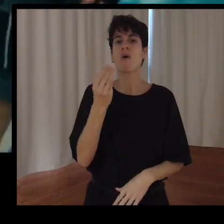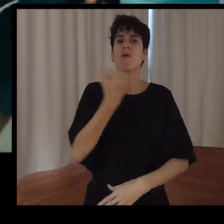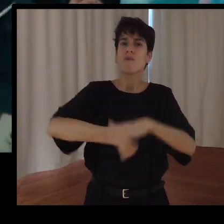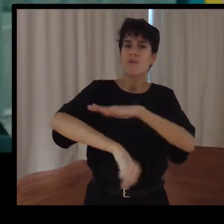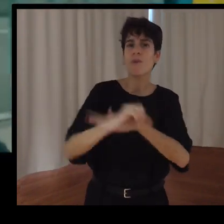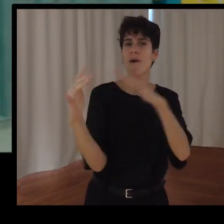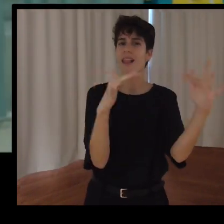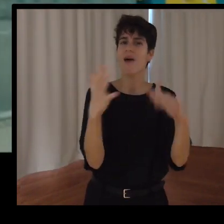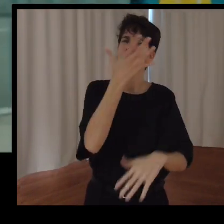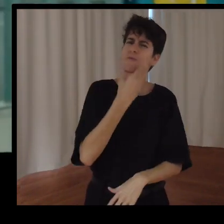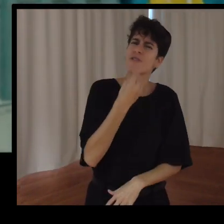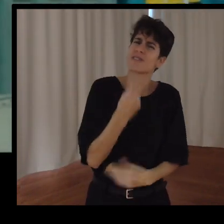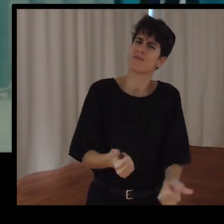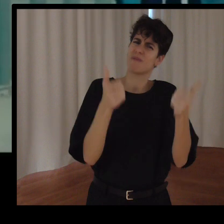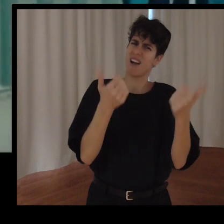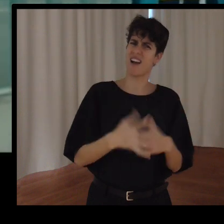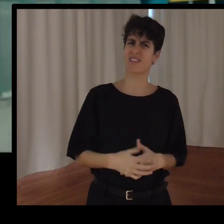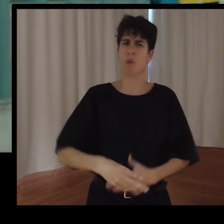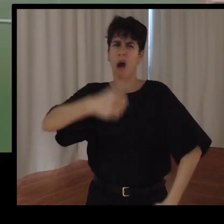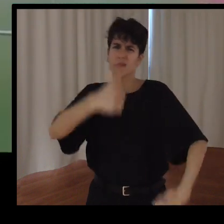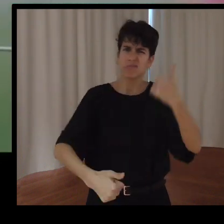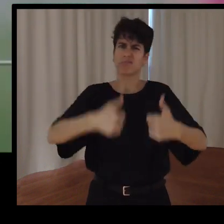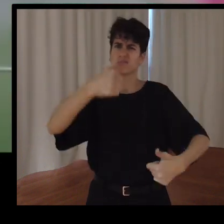habría tanta competencia.